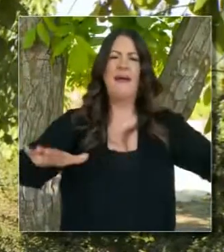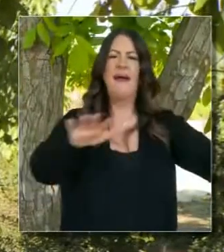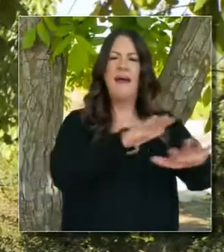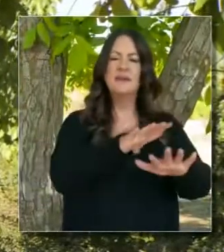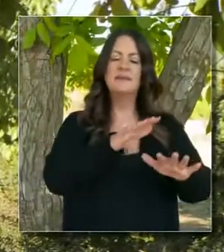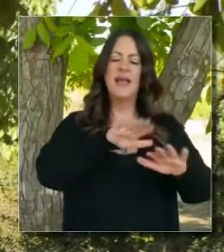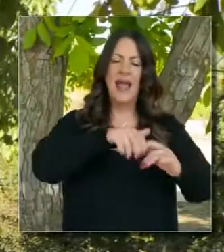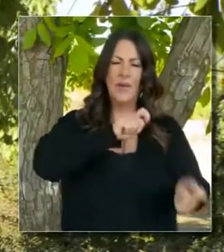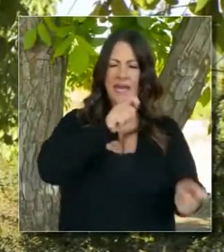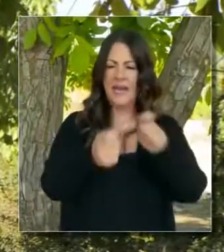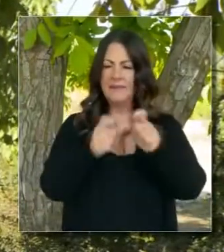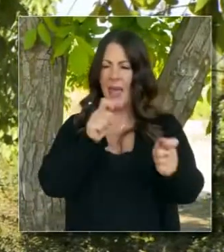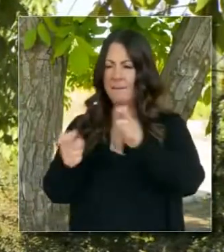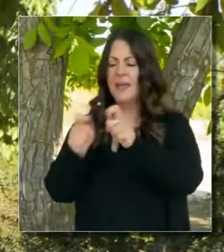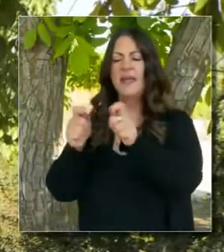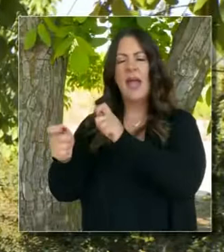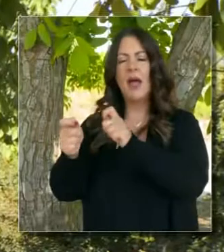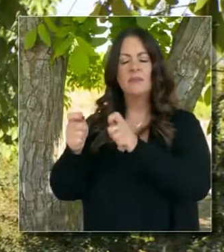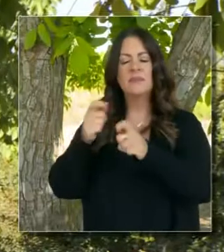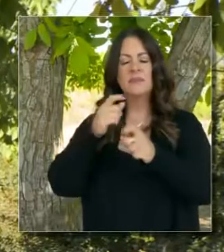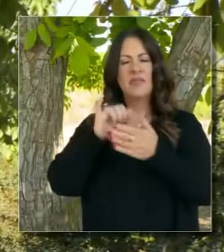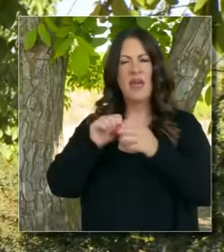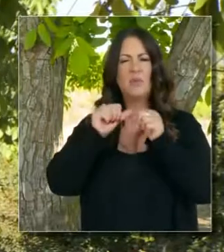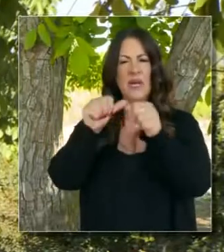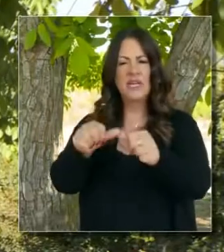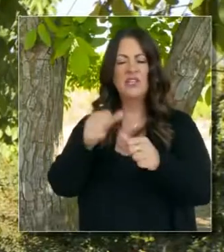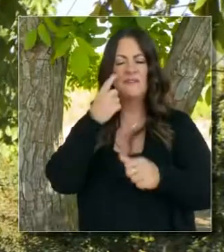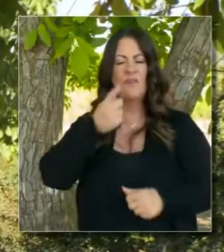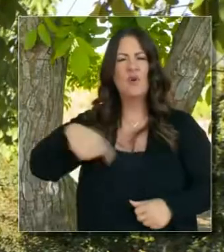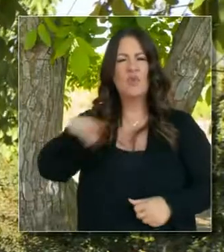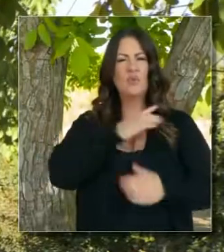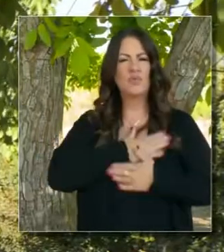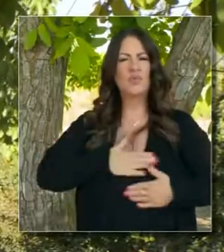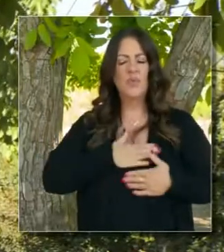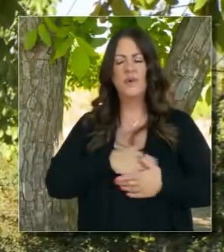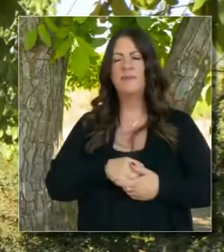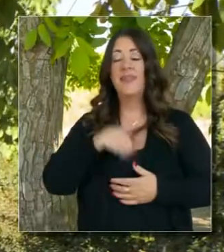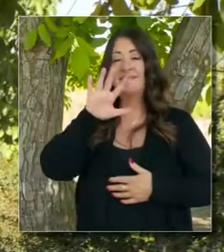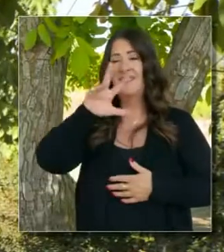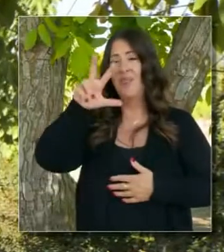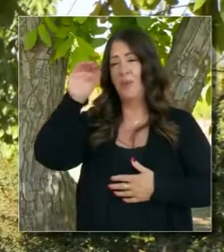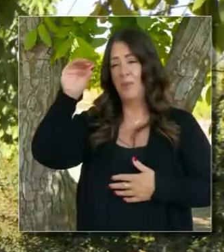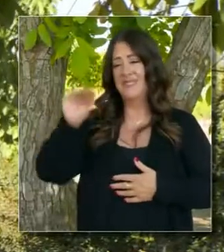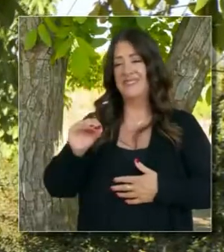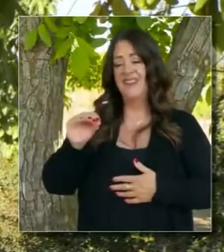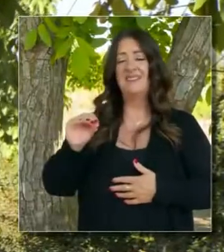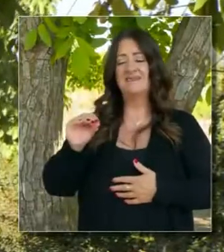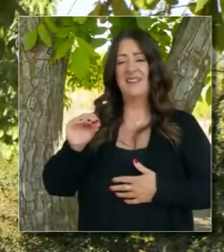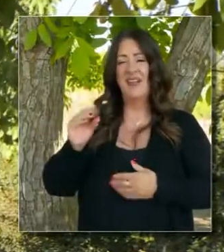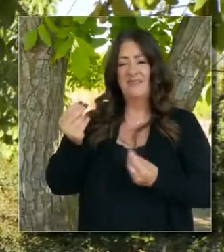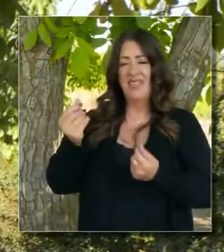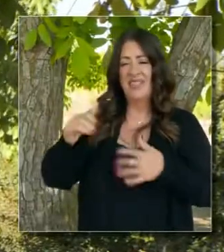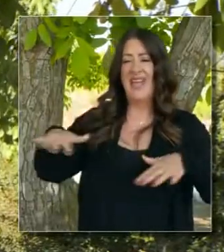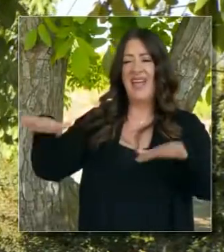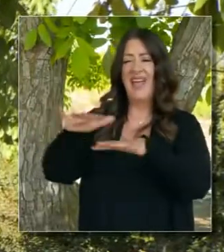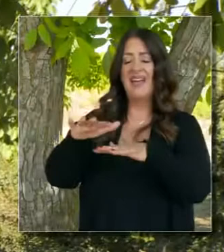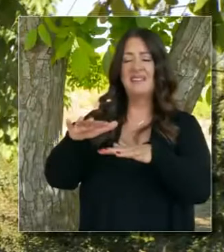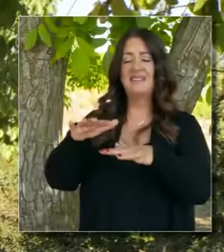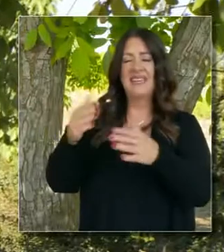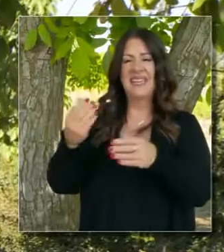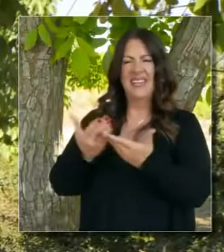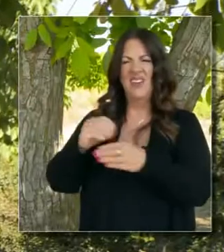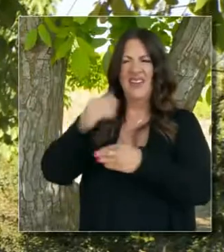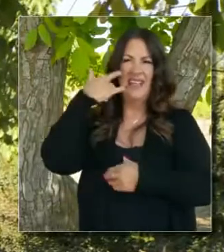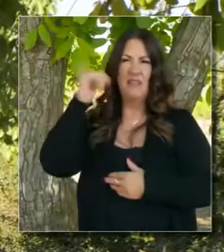se trabajan, adaptaciones y opciones como se definen aquí en el Estado. 53% de la